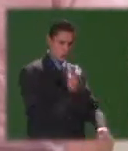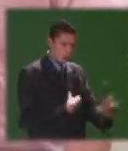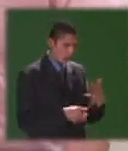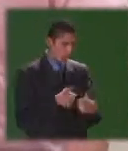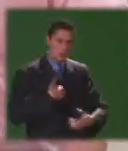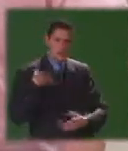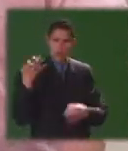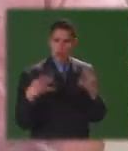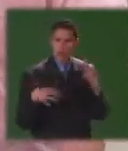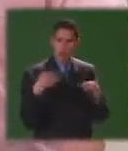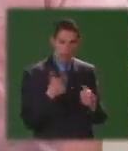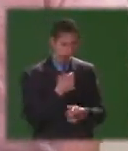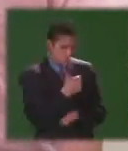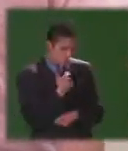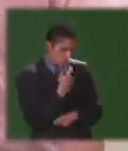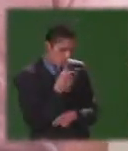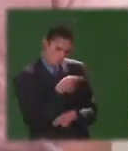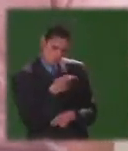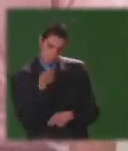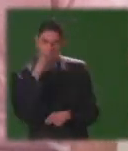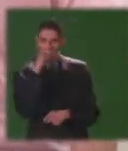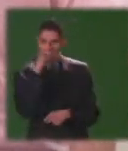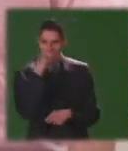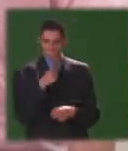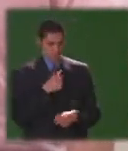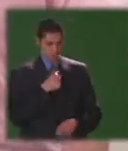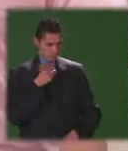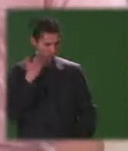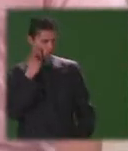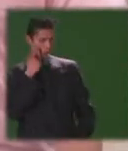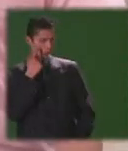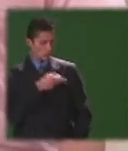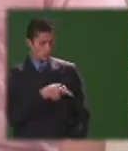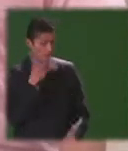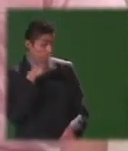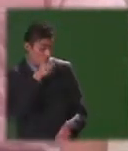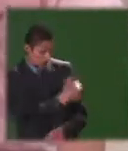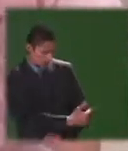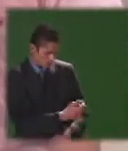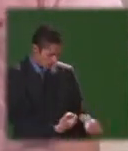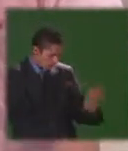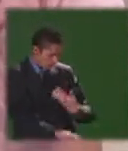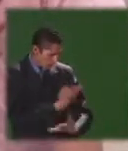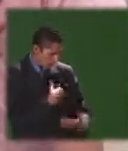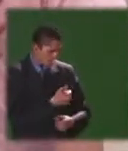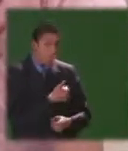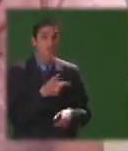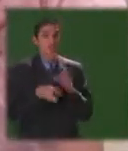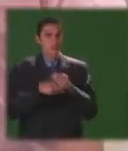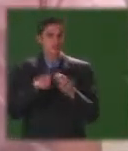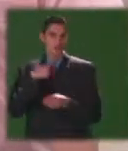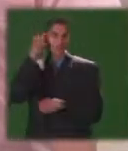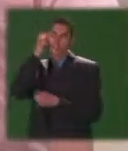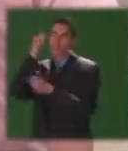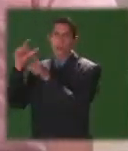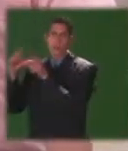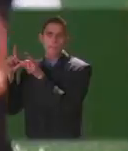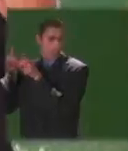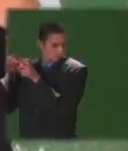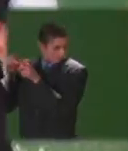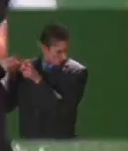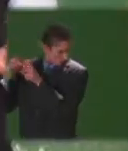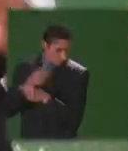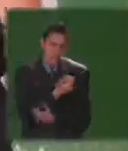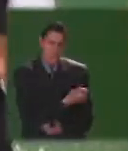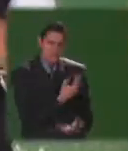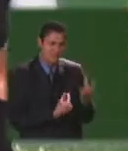hablan muy bien hablan fluidamente de ciertas cosas que para uno de joven le causa cierta inquietud y más que todo de docente en formación lo más importante es eso